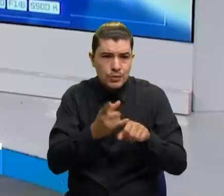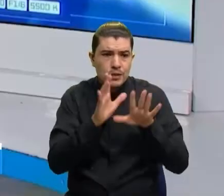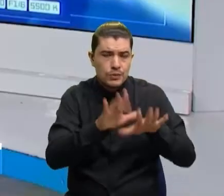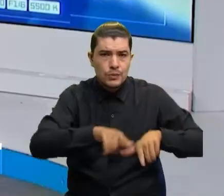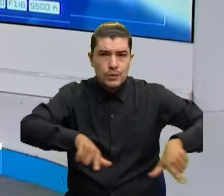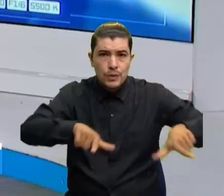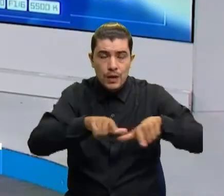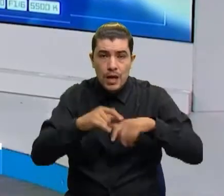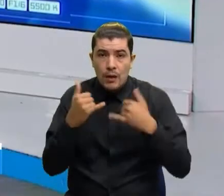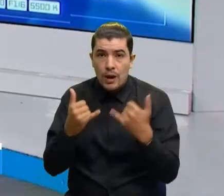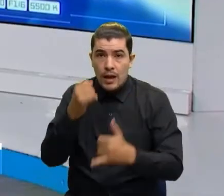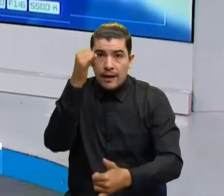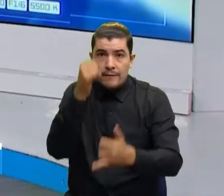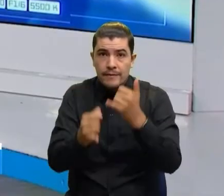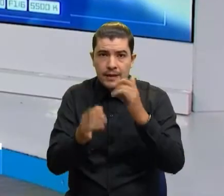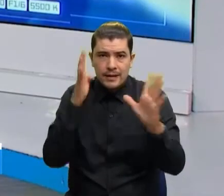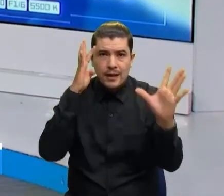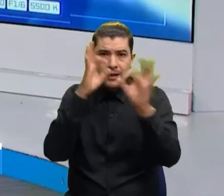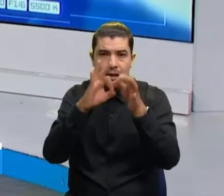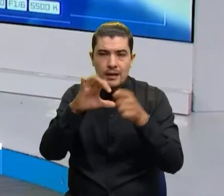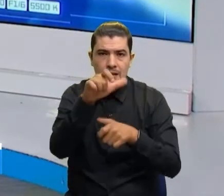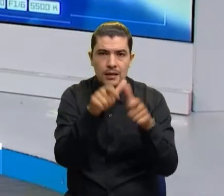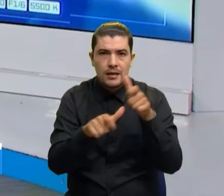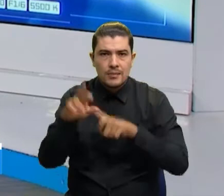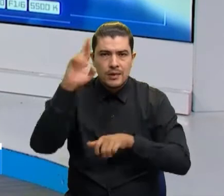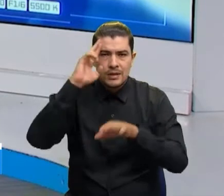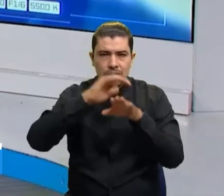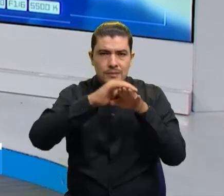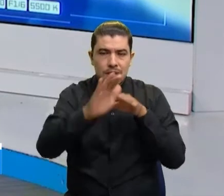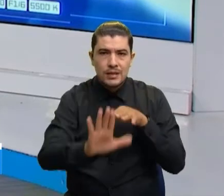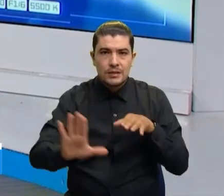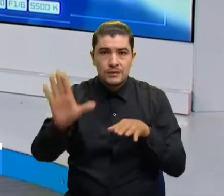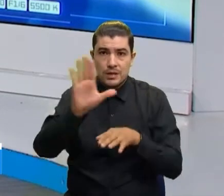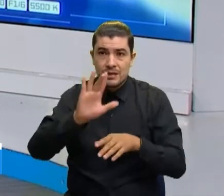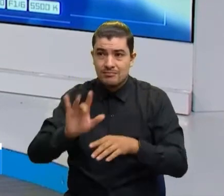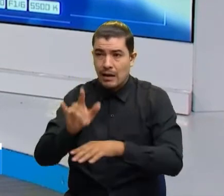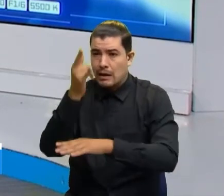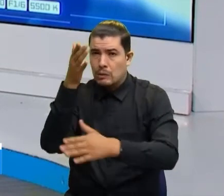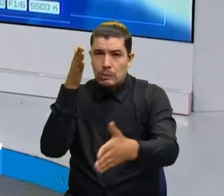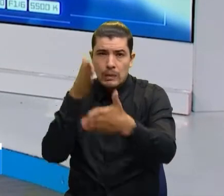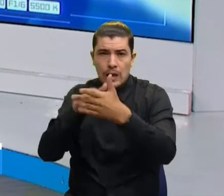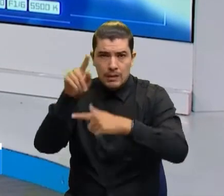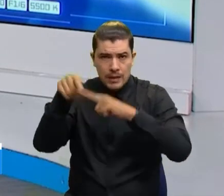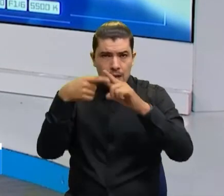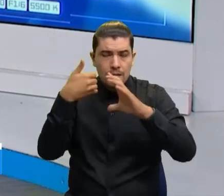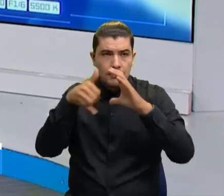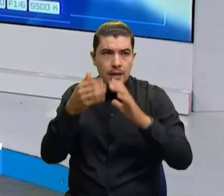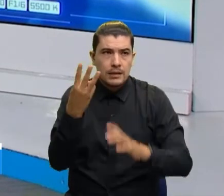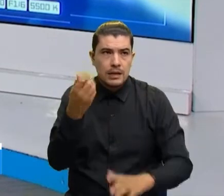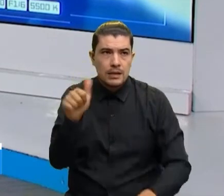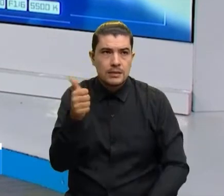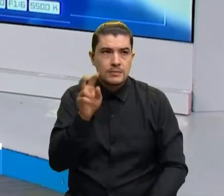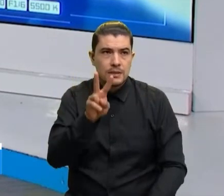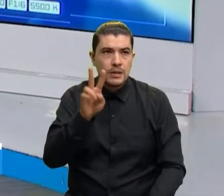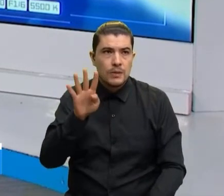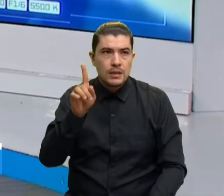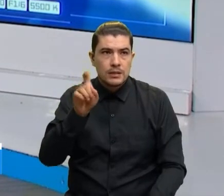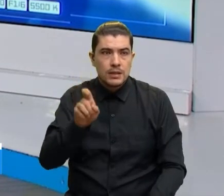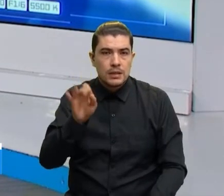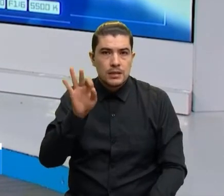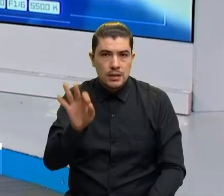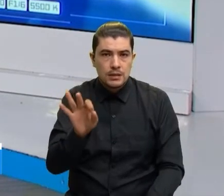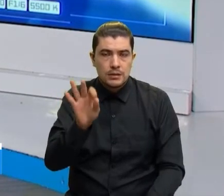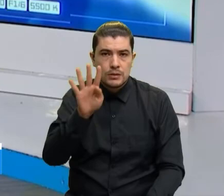forma, finalizamos con nuestro Ente Ciudadano. invitamos a compartirnos sus denuncias al 310-2463-929.